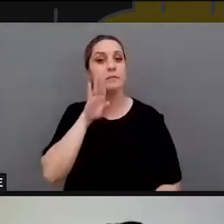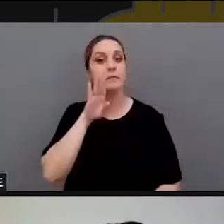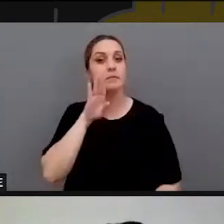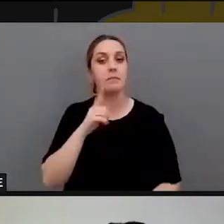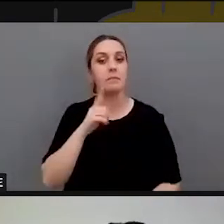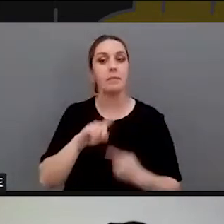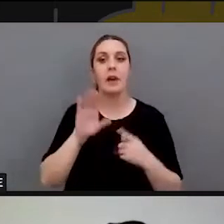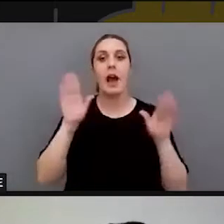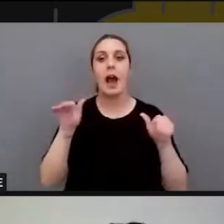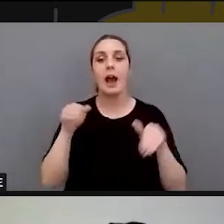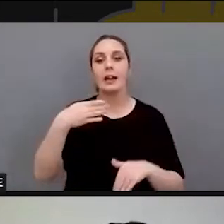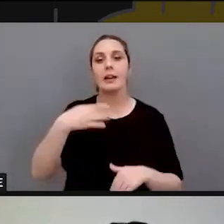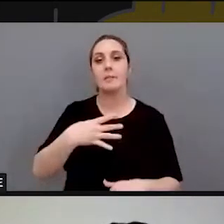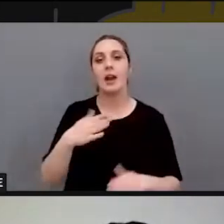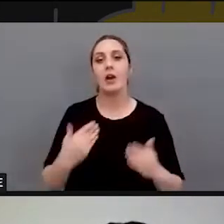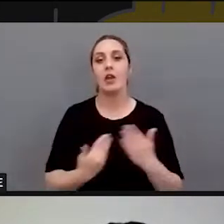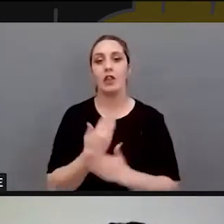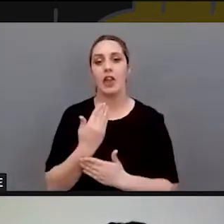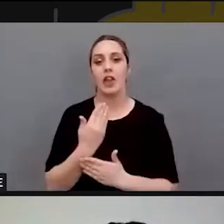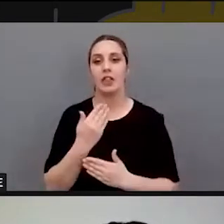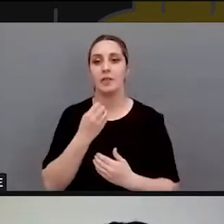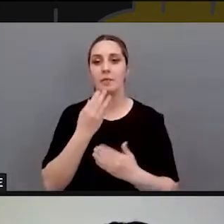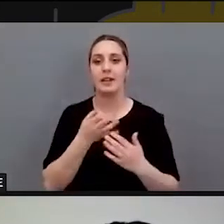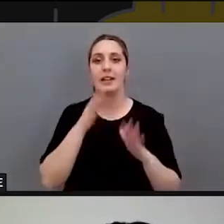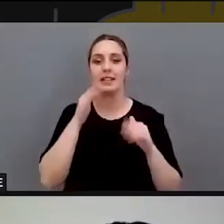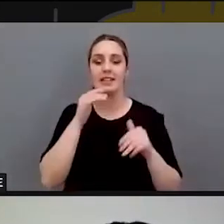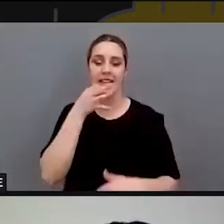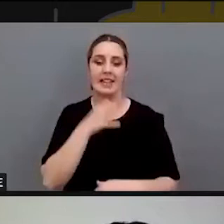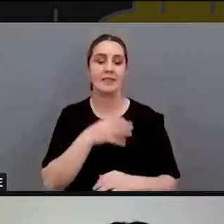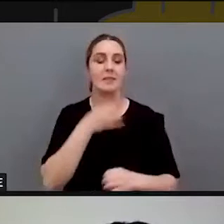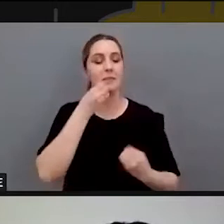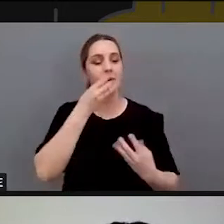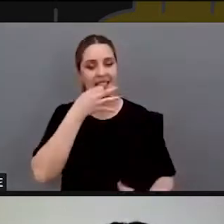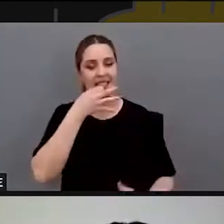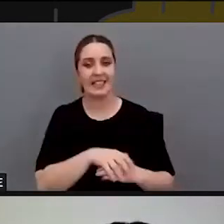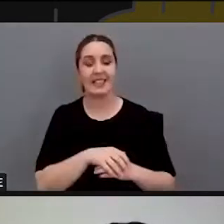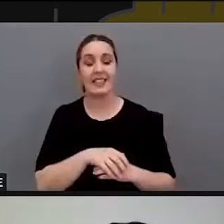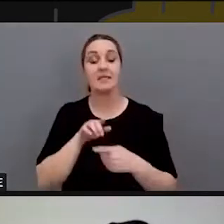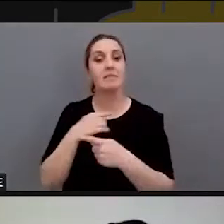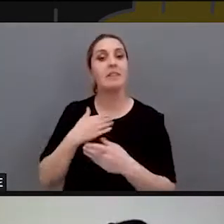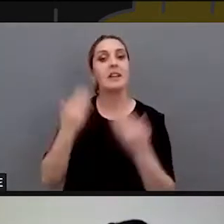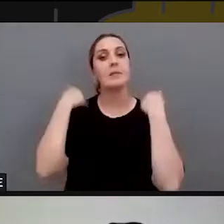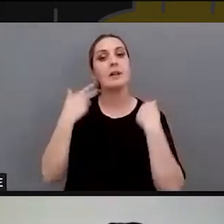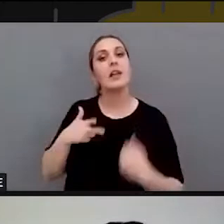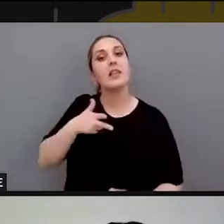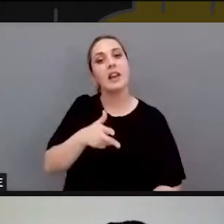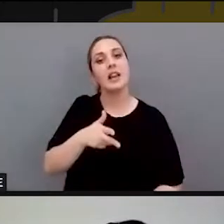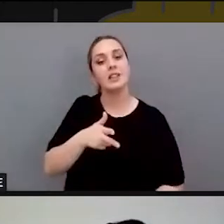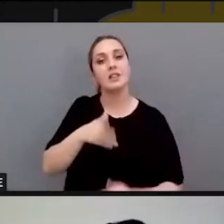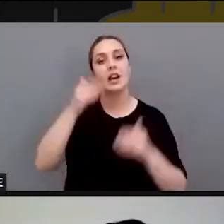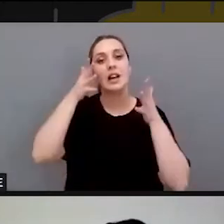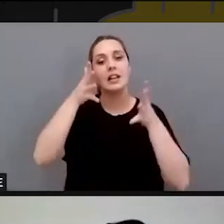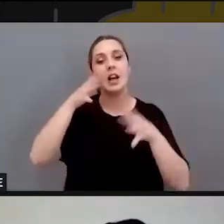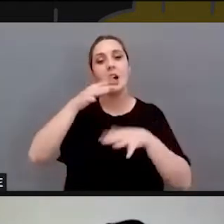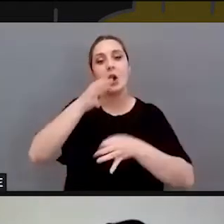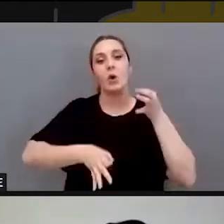a Ángeles Blanco Díaz. Buenas tardes, Ángeles. Buenas tardes. Bueno, Ángeles es responsable en Derechos y de la Asesoría Jurídica